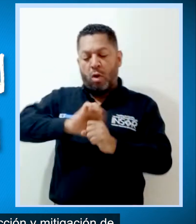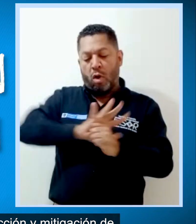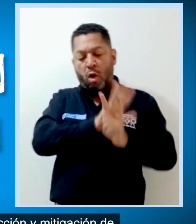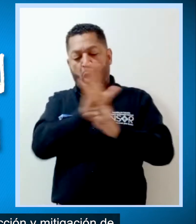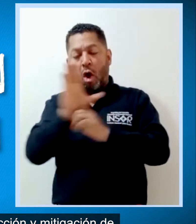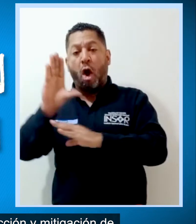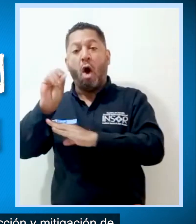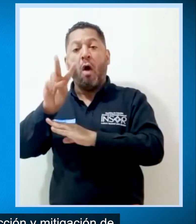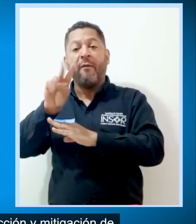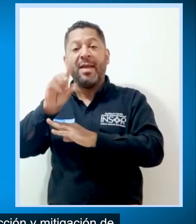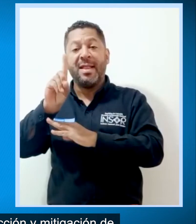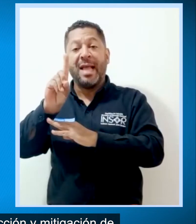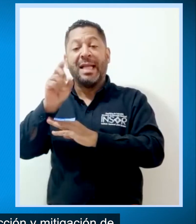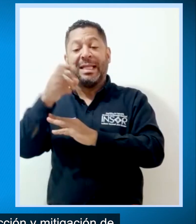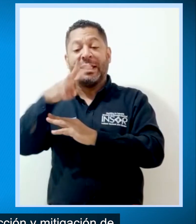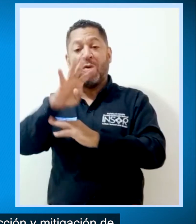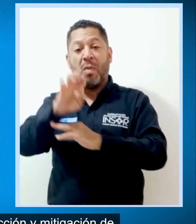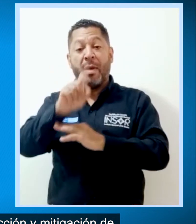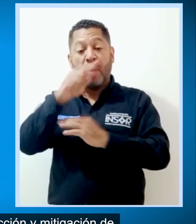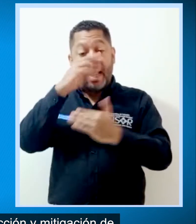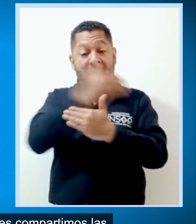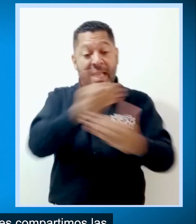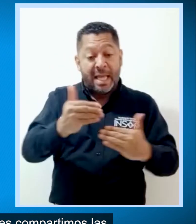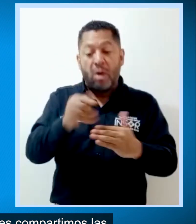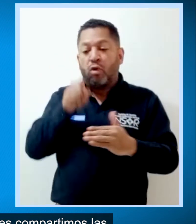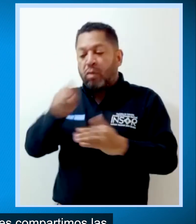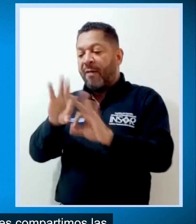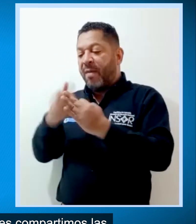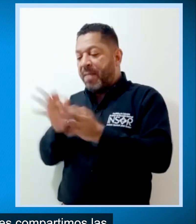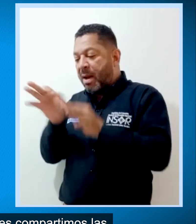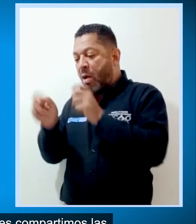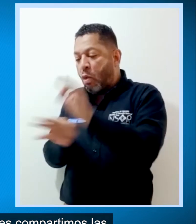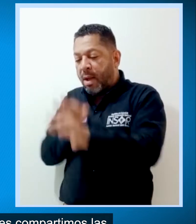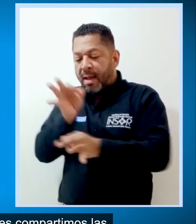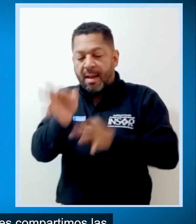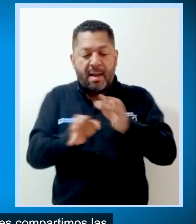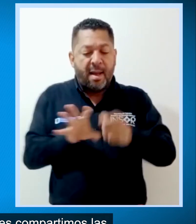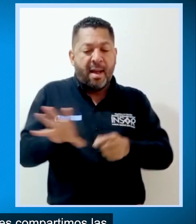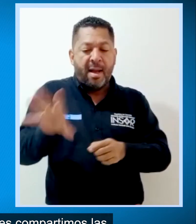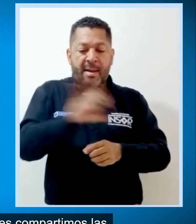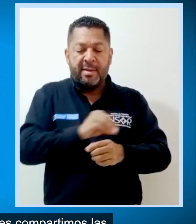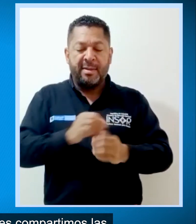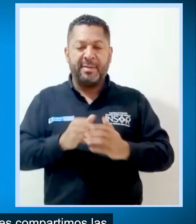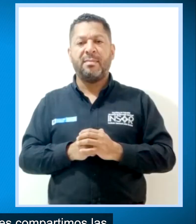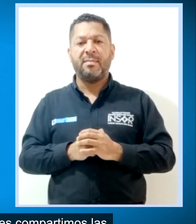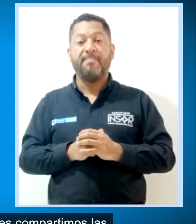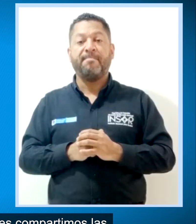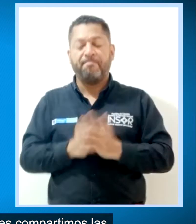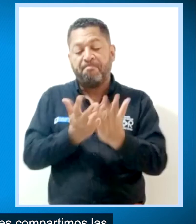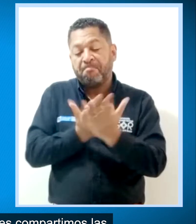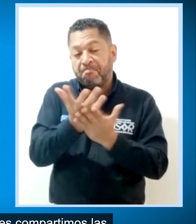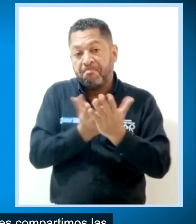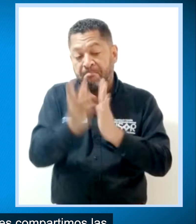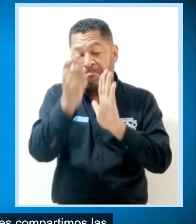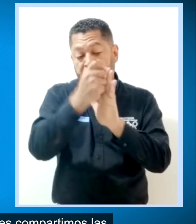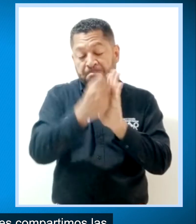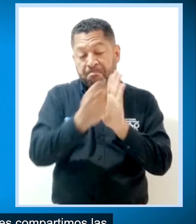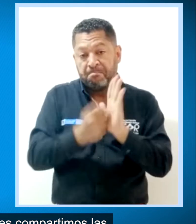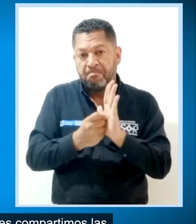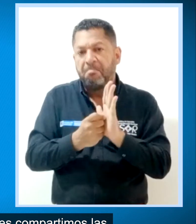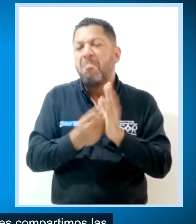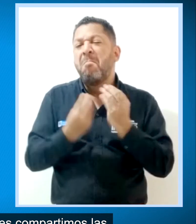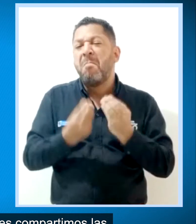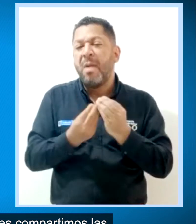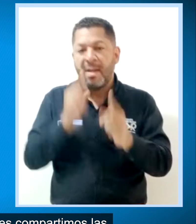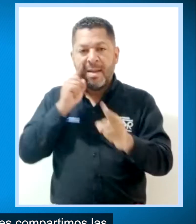mitigación de la exposición y contagio a COVID-19. De esta población y sus familias, les compartimos las recomendaciones